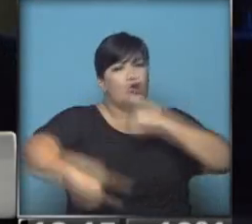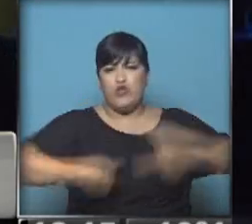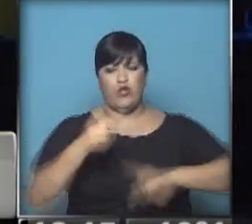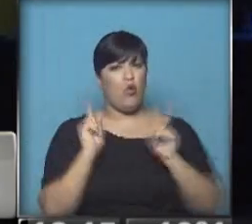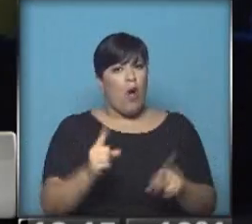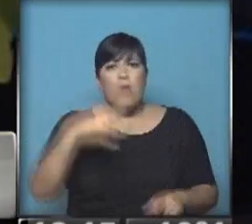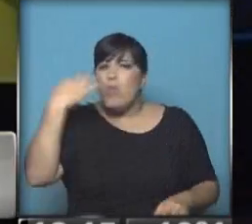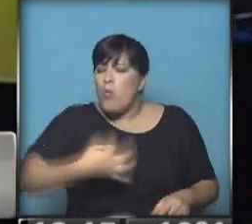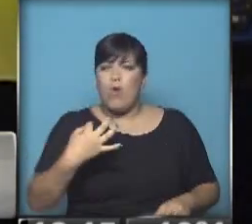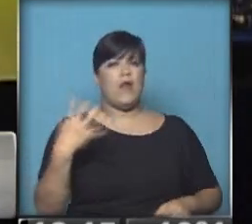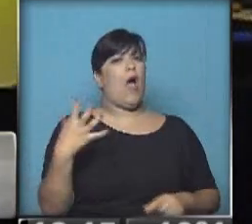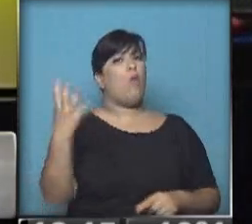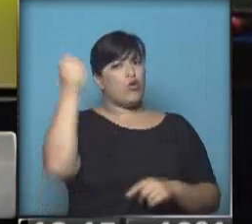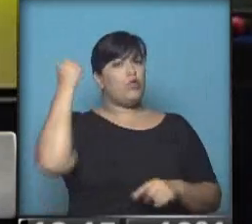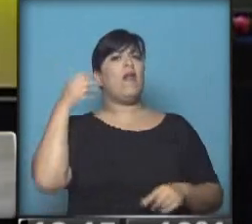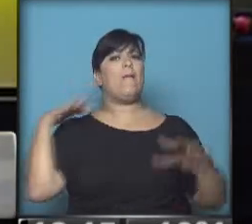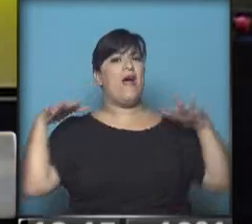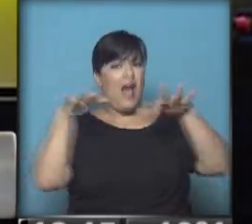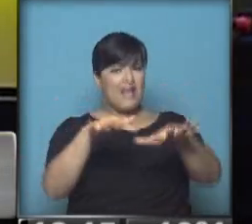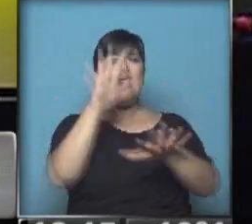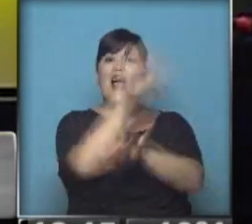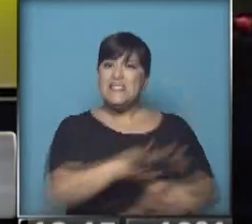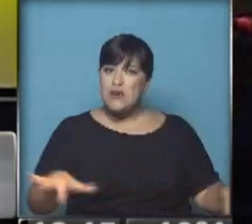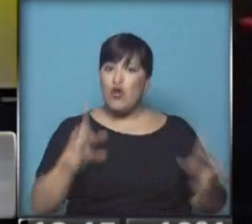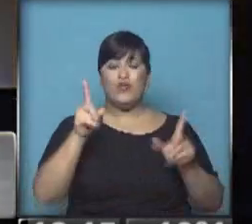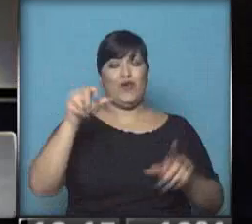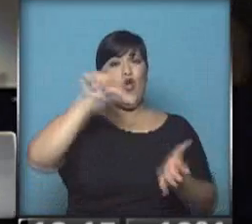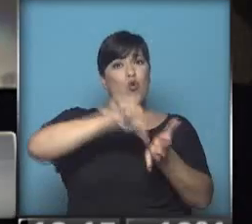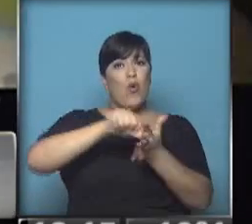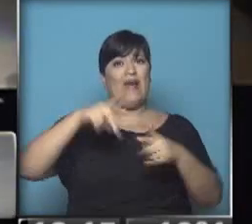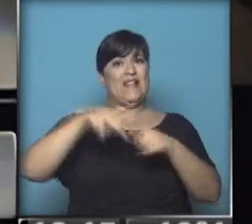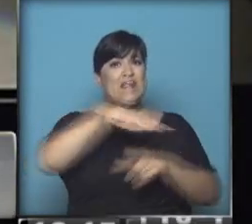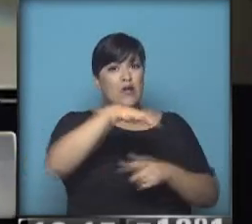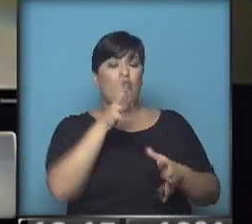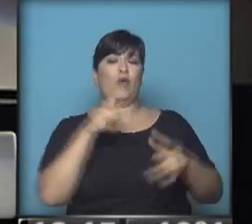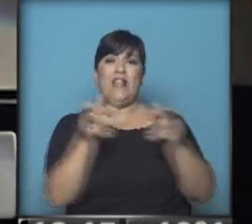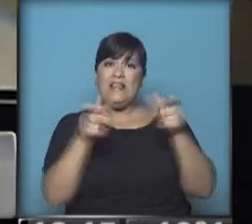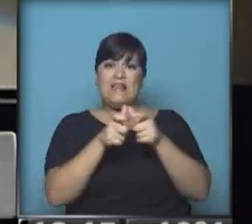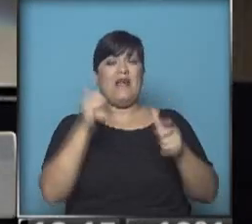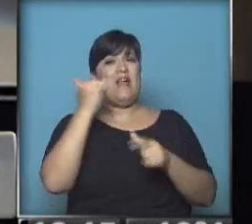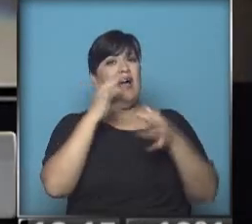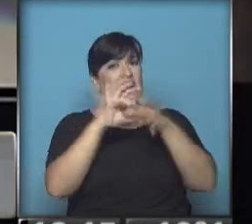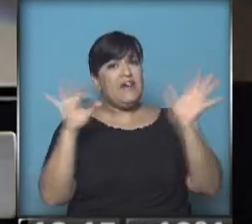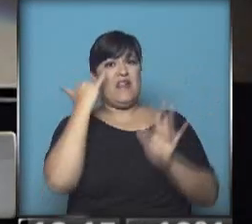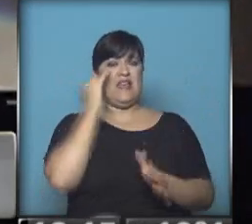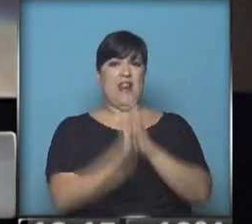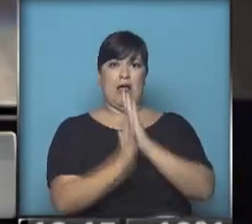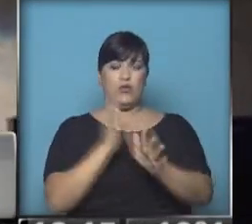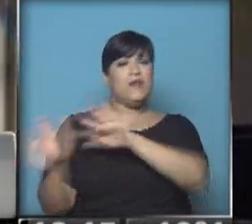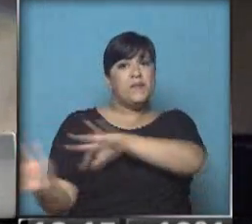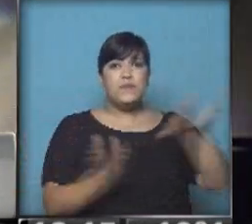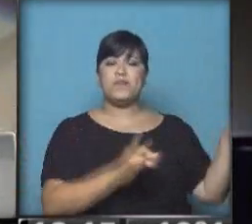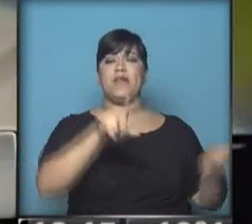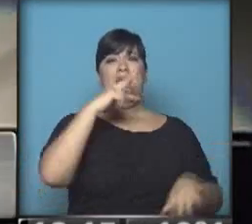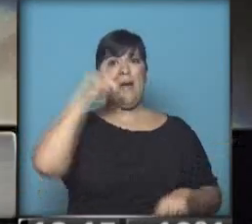una muy buena oportunidad para compartir con los chicos en Tecnópolis, repito, con entrada libre y gratuita. Pero no es lo único. De ahí nos vamos a La Plata,